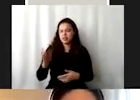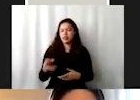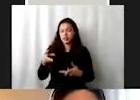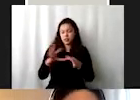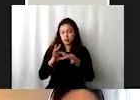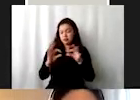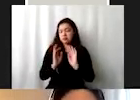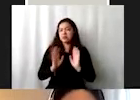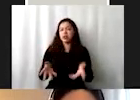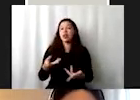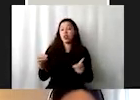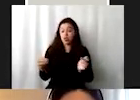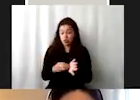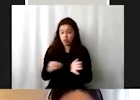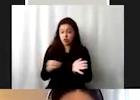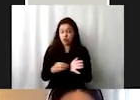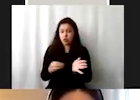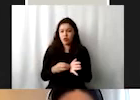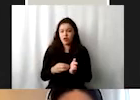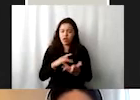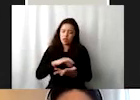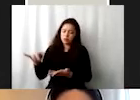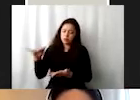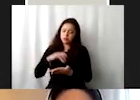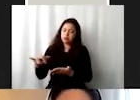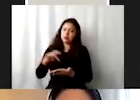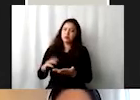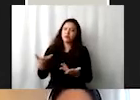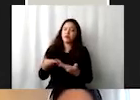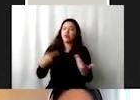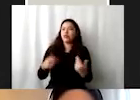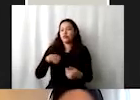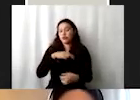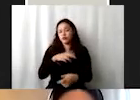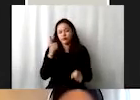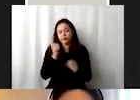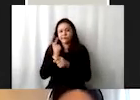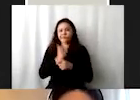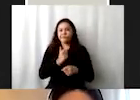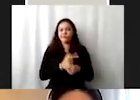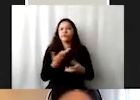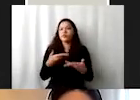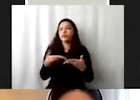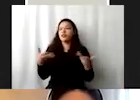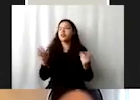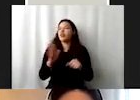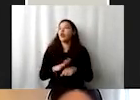al momento que esto se lee, y ahorita nos vamos a ir dando cuenta, pues, hay un énfasis un poco más